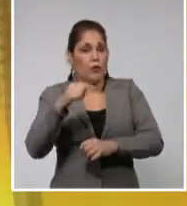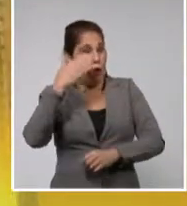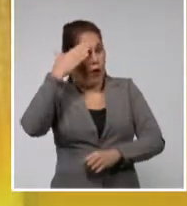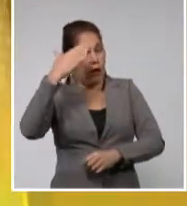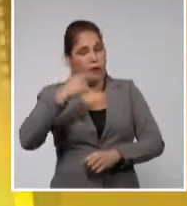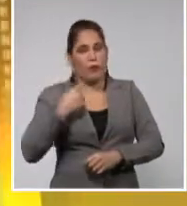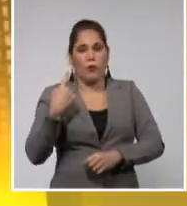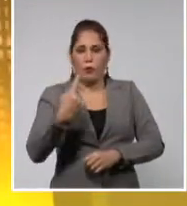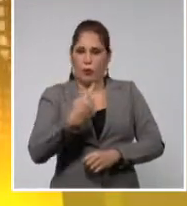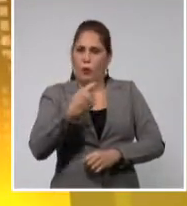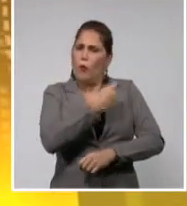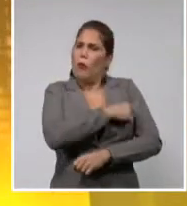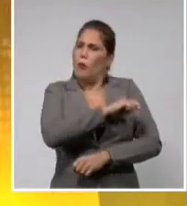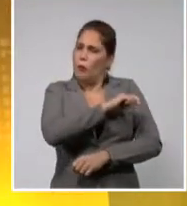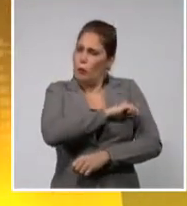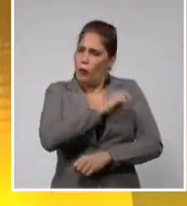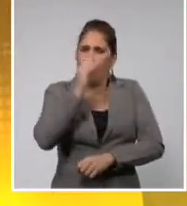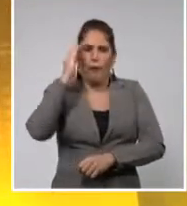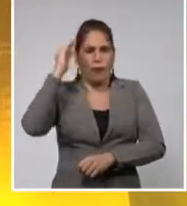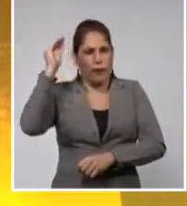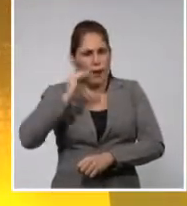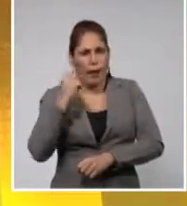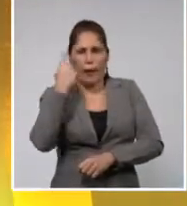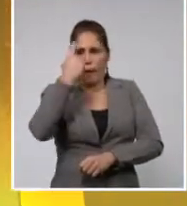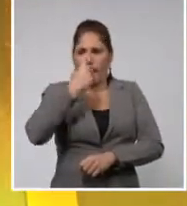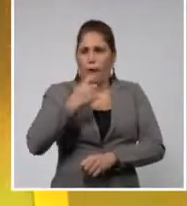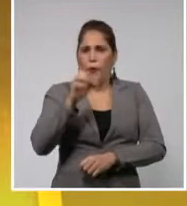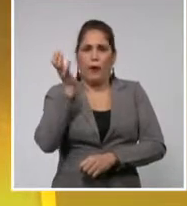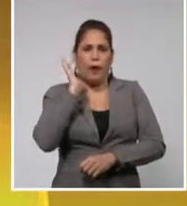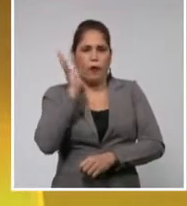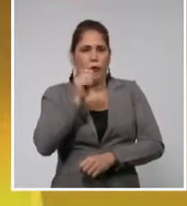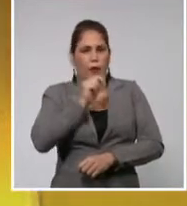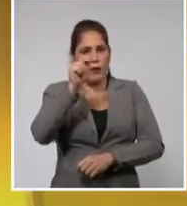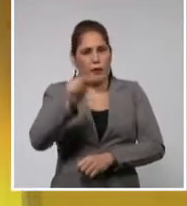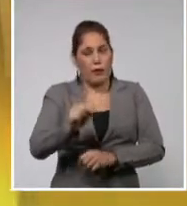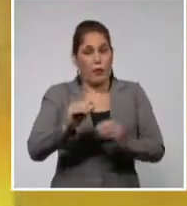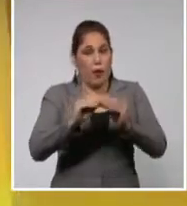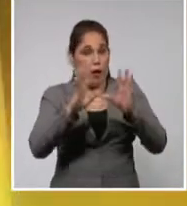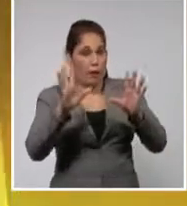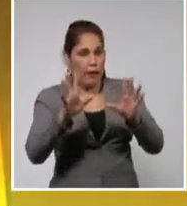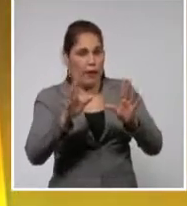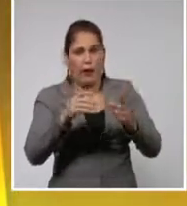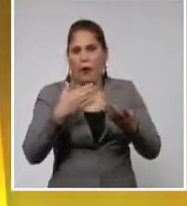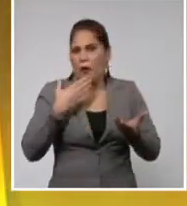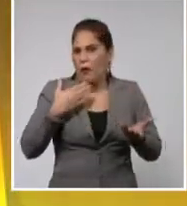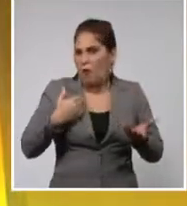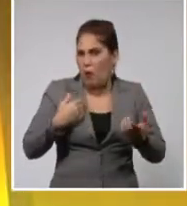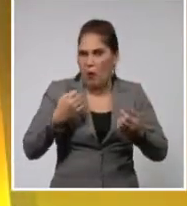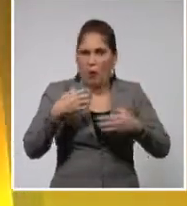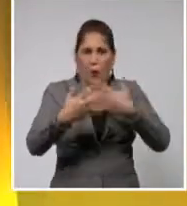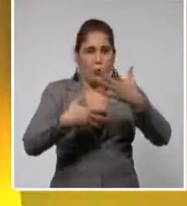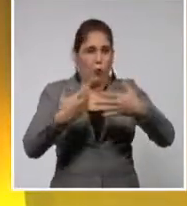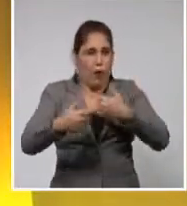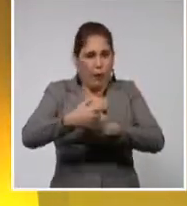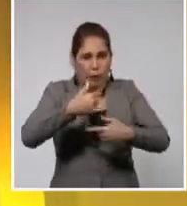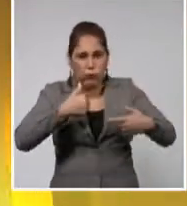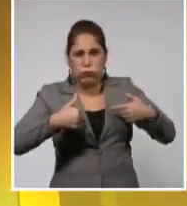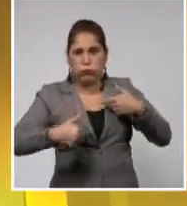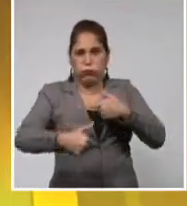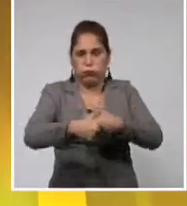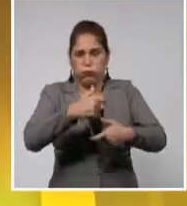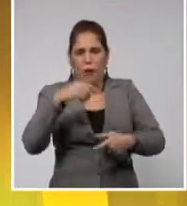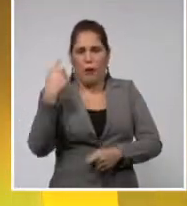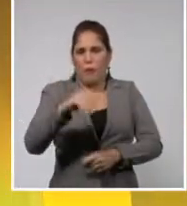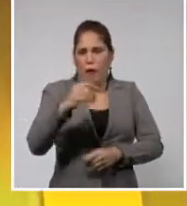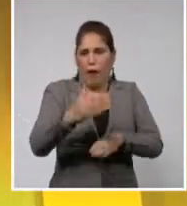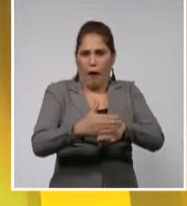nuestro pueblo y pueblo oculto, que ha preguntado en las conferencias de prensa sobre tormentas de citoquina, sobre ensayos clínicos y